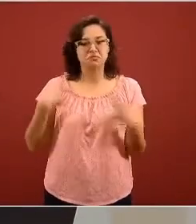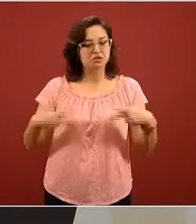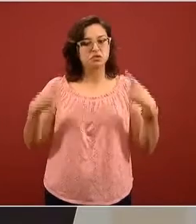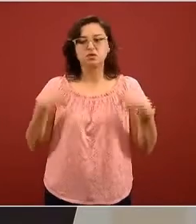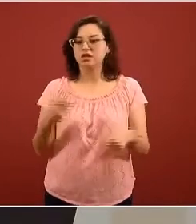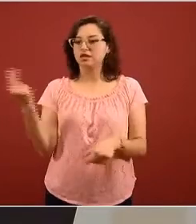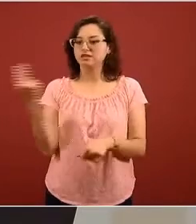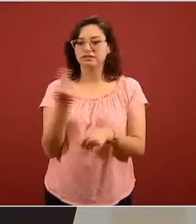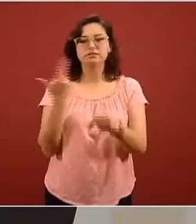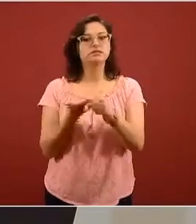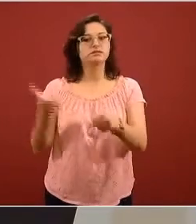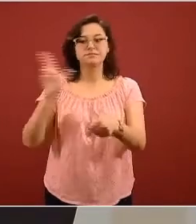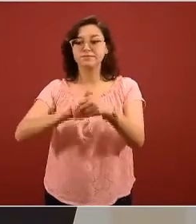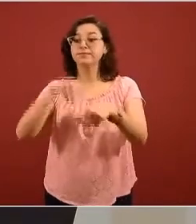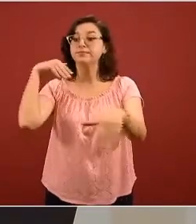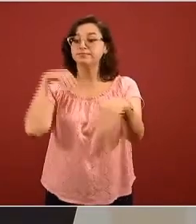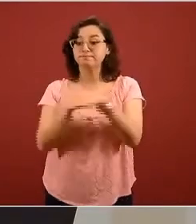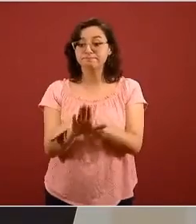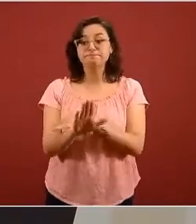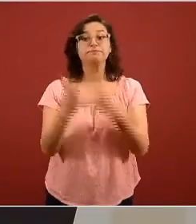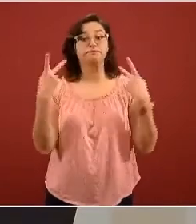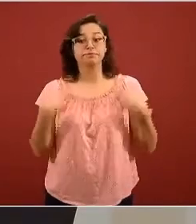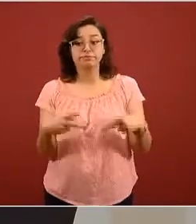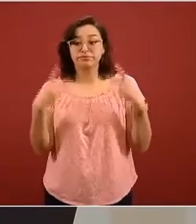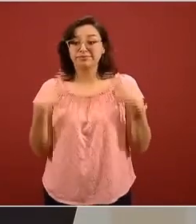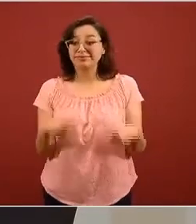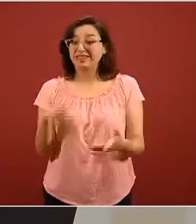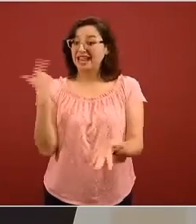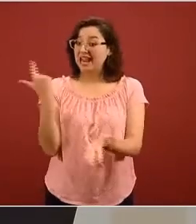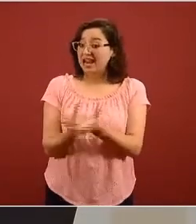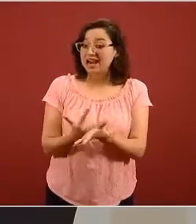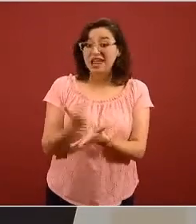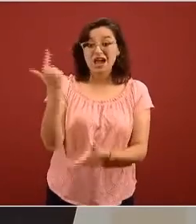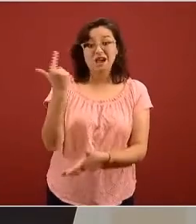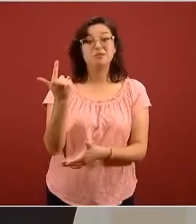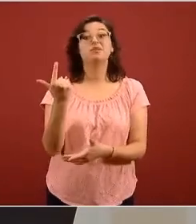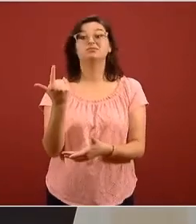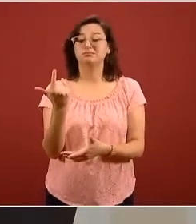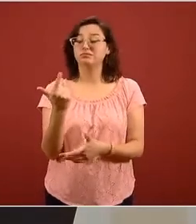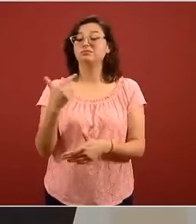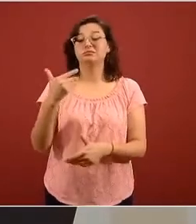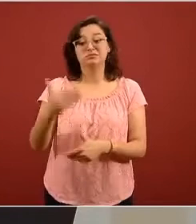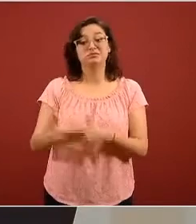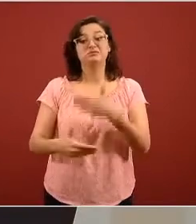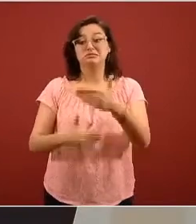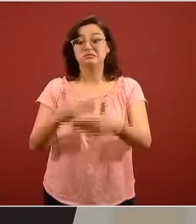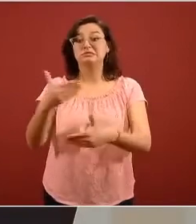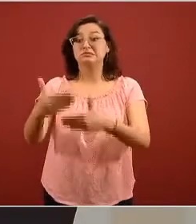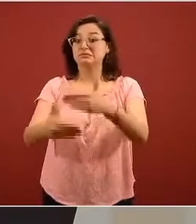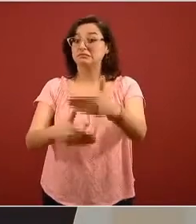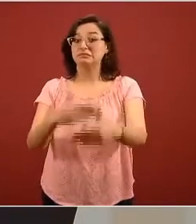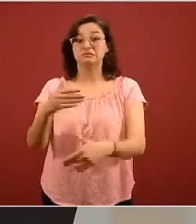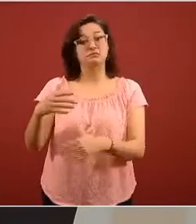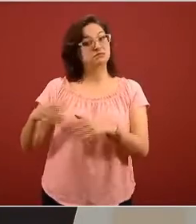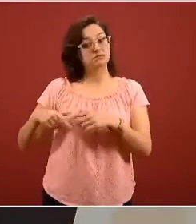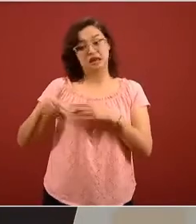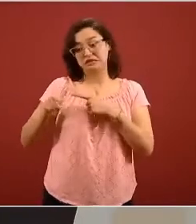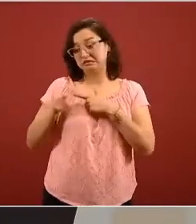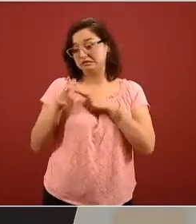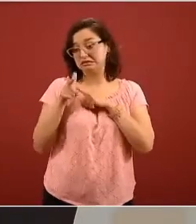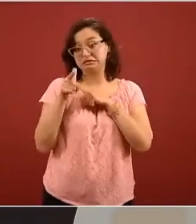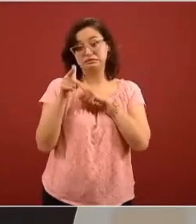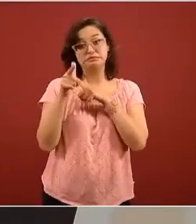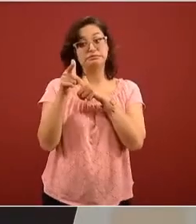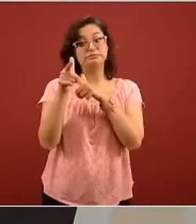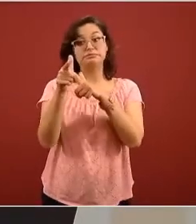requieren hospitalización y también personas críticamente enfermas hasta llegar al punto cumbre de esta epidemia